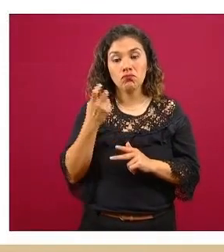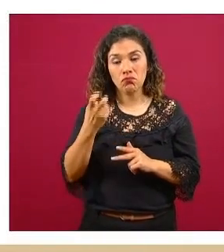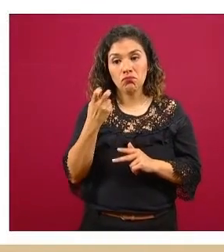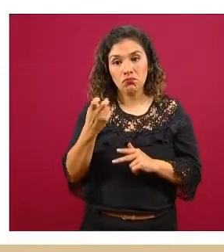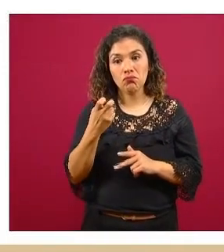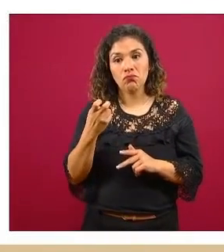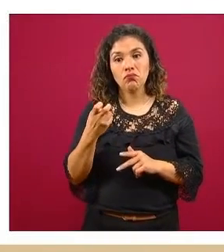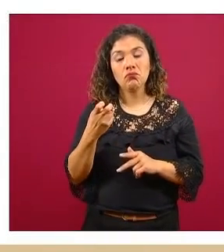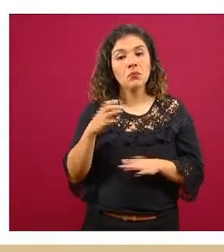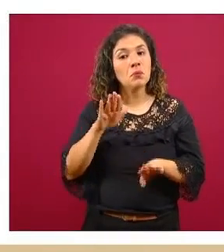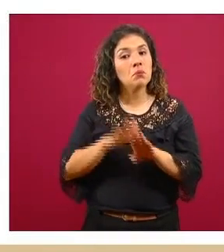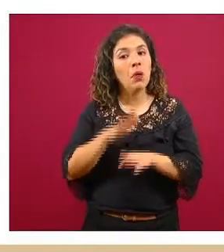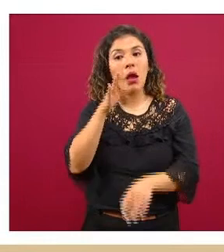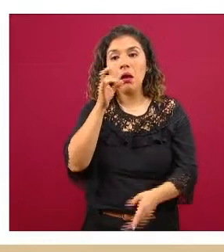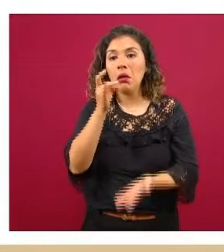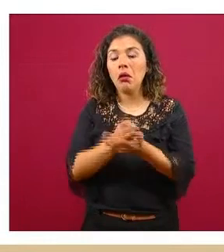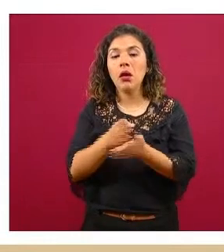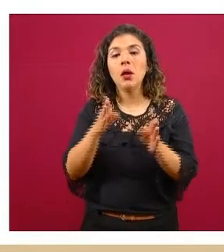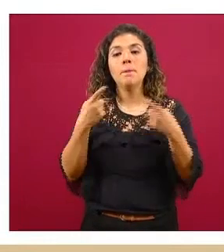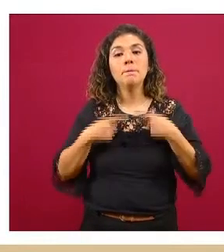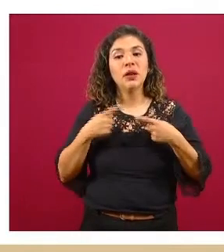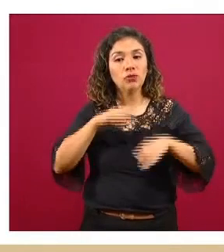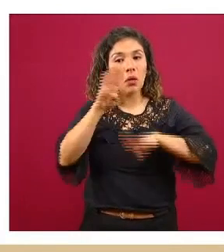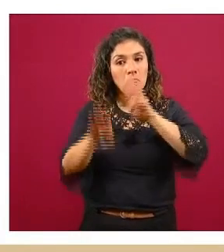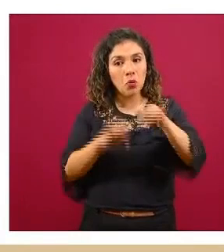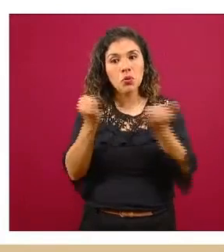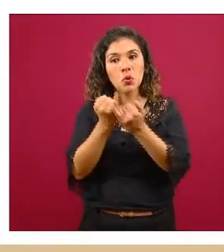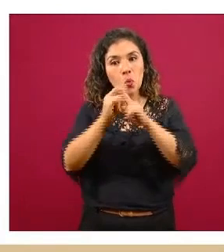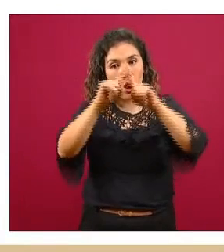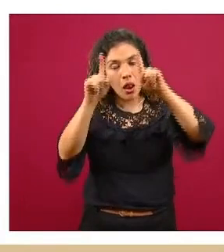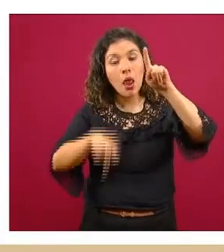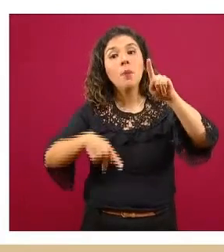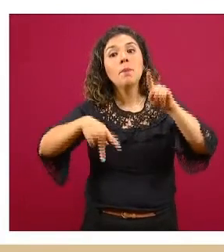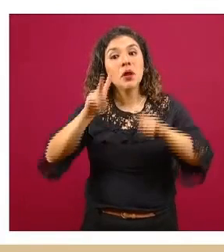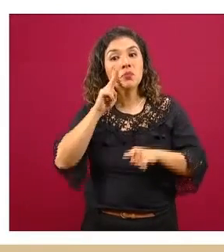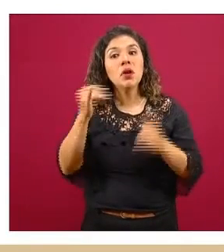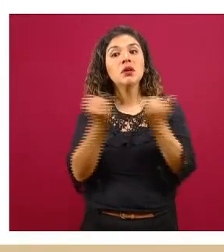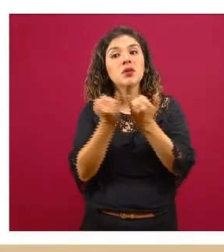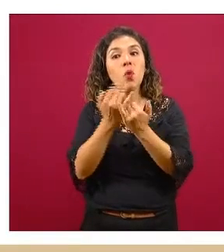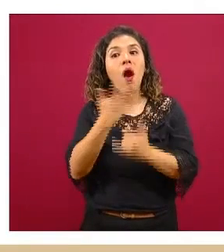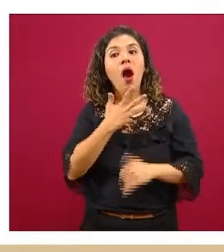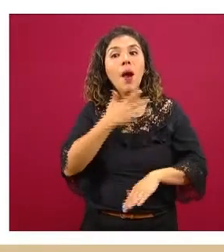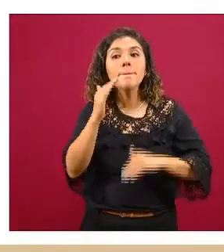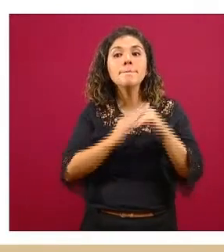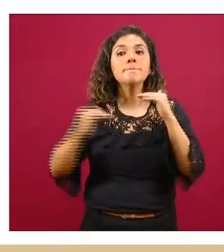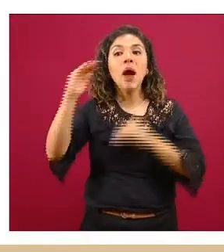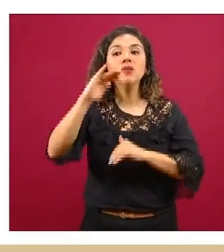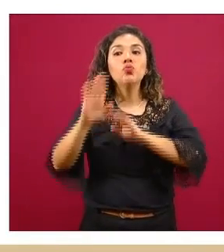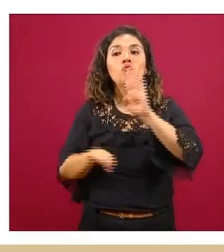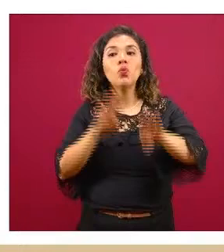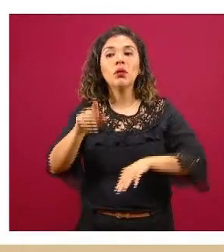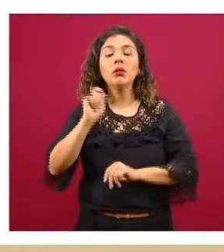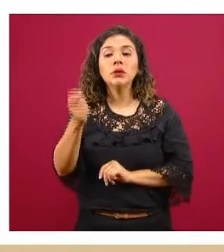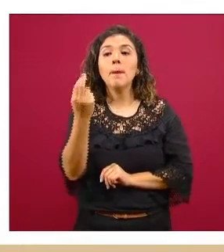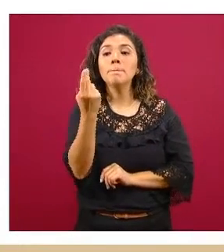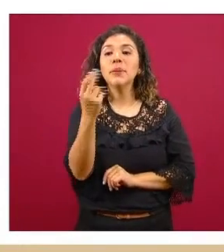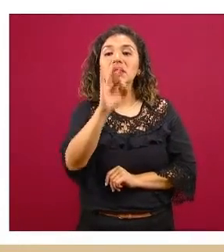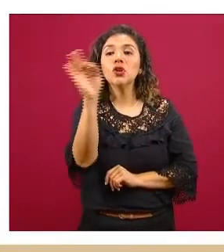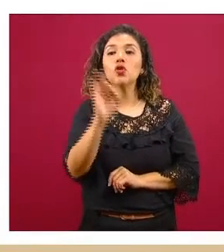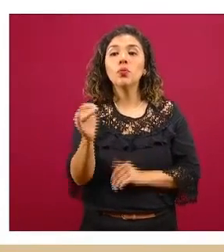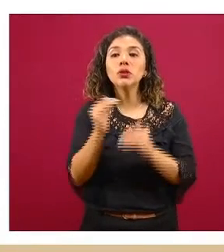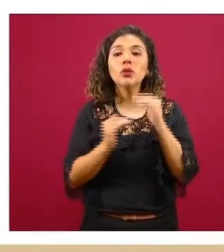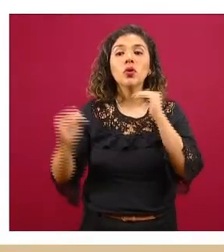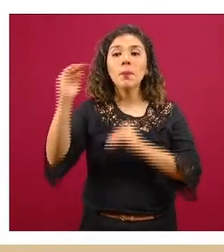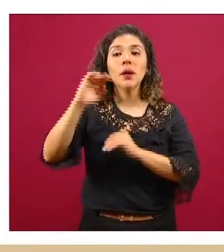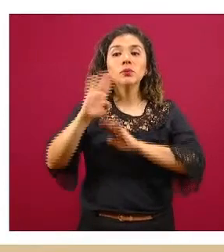y especialmente en la de defunciones pero también se ve este exceso importante donde tenemos un 25% de exceso